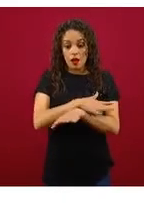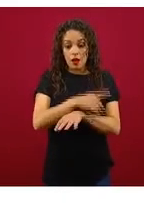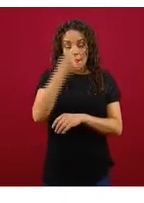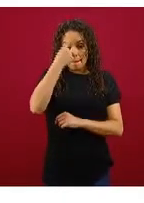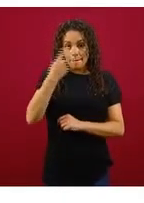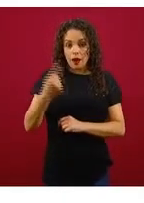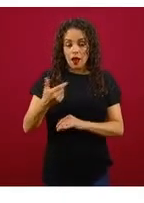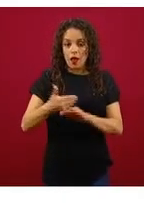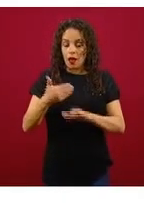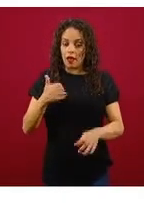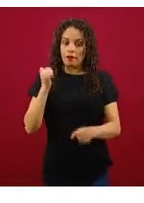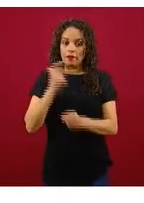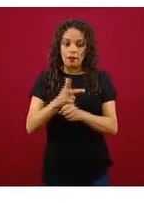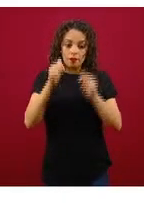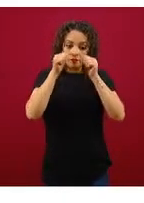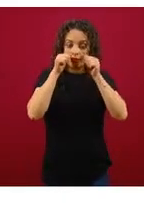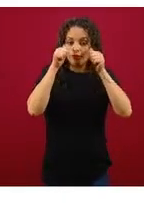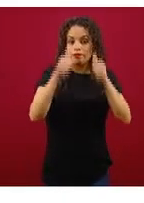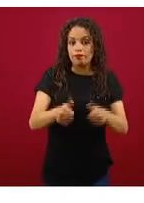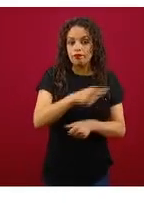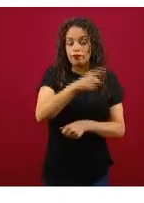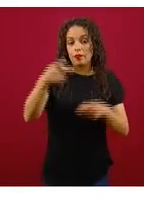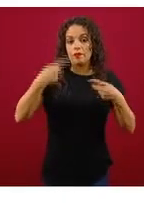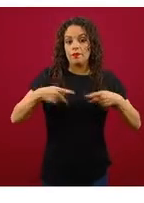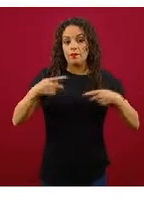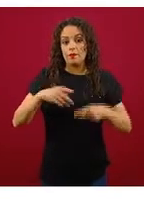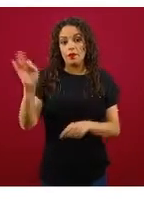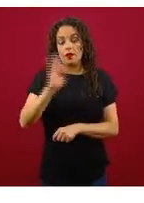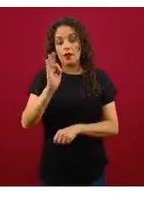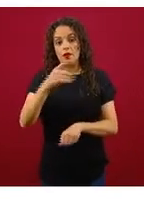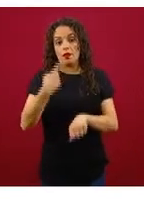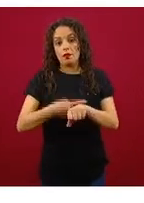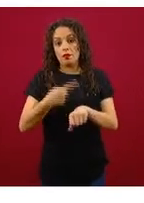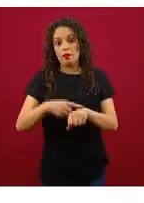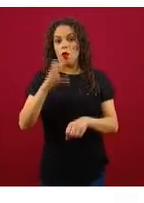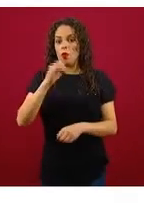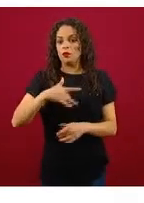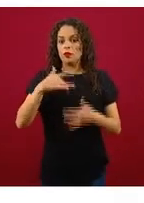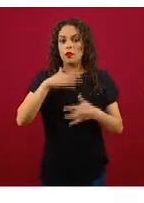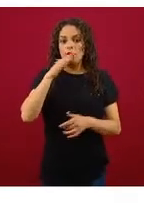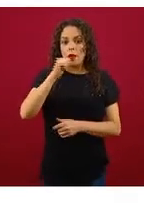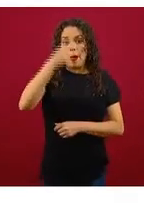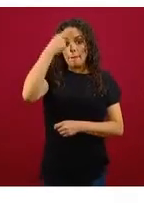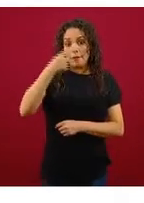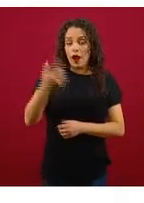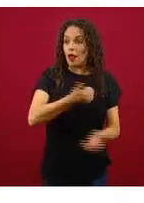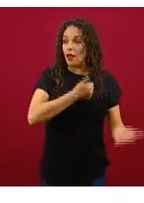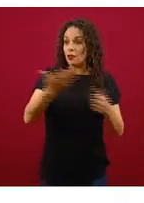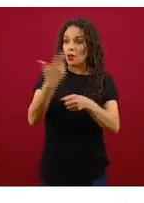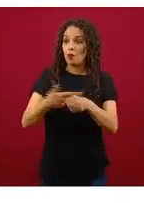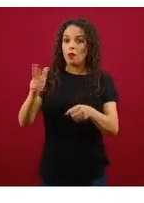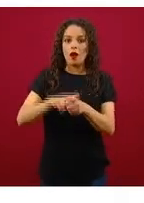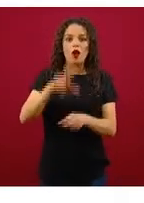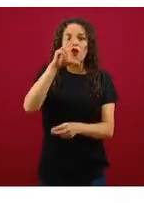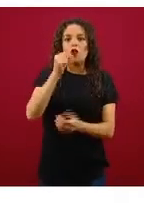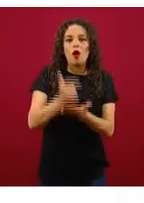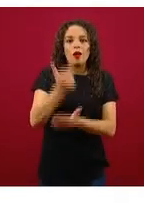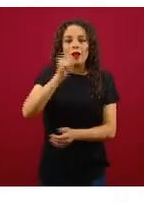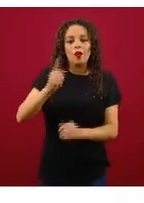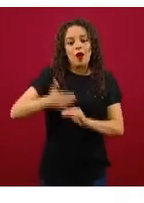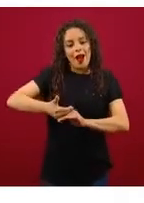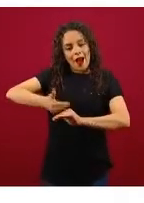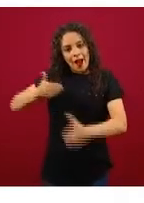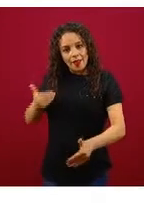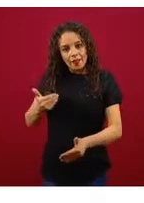temprana, para evitar que los casos lleguen graves a las unidades de salud, a los hospitales. Se hace un seguimiento de